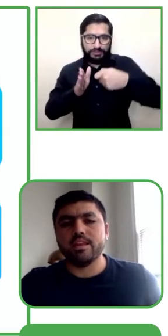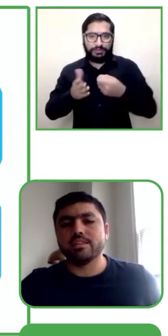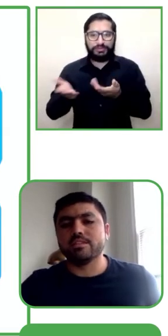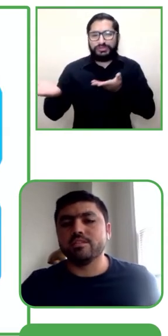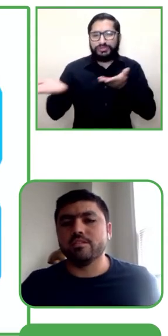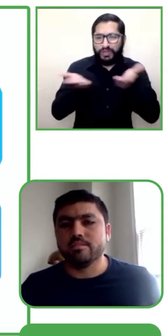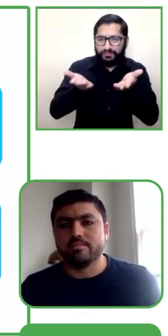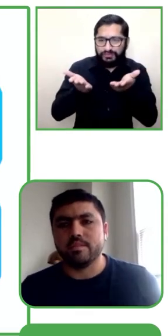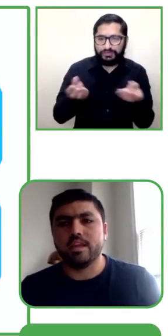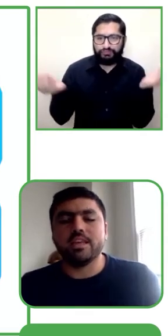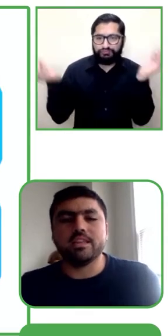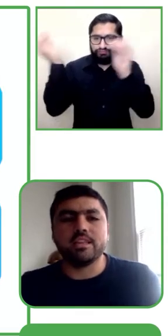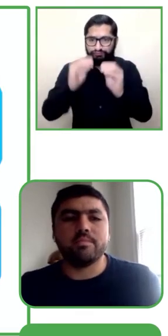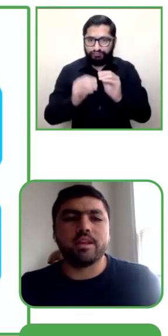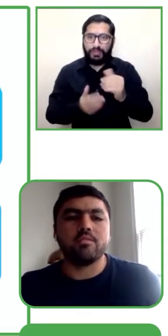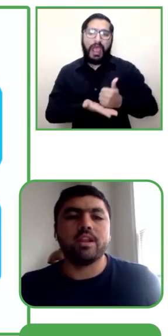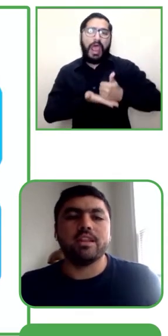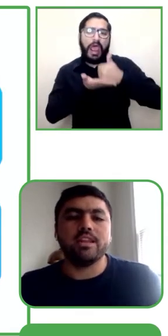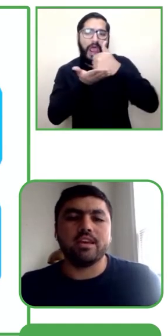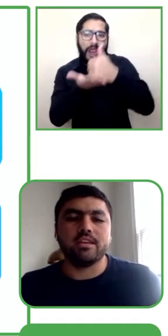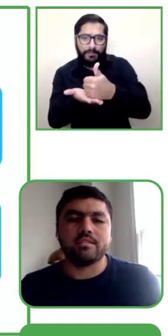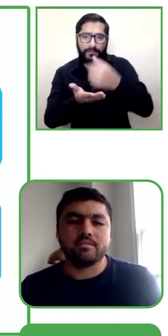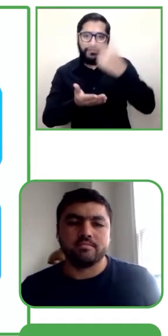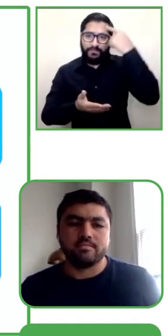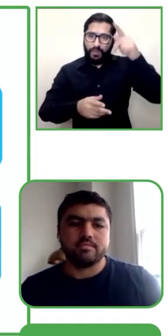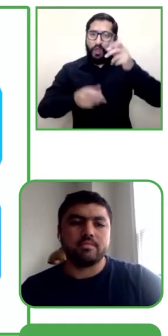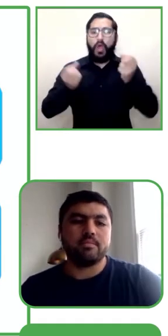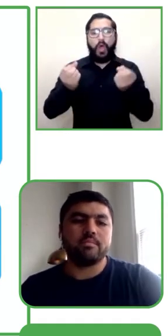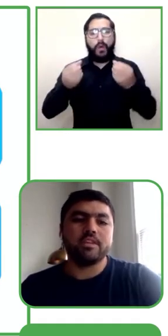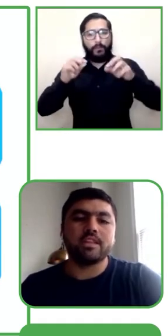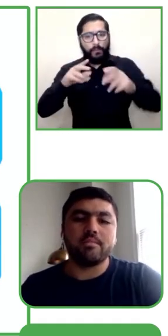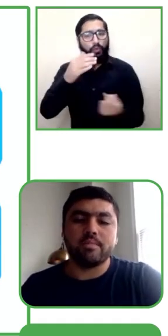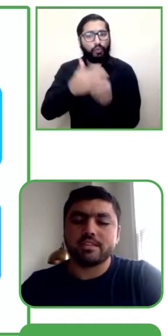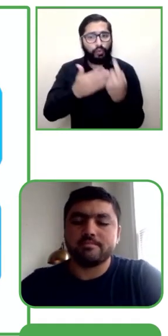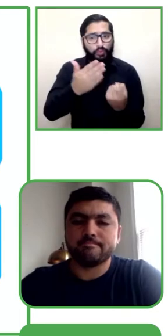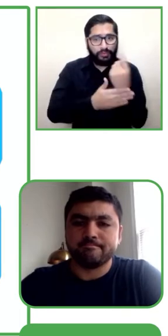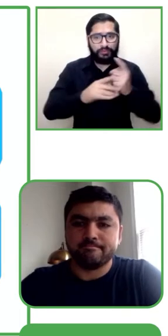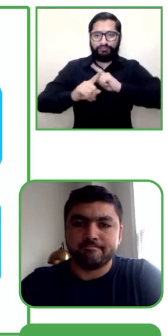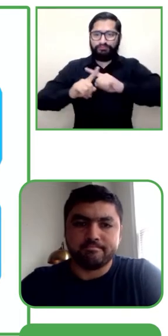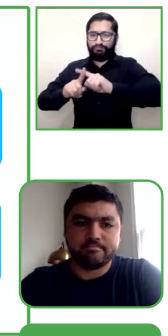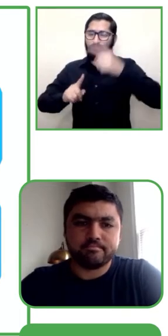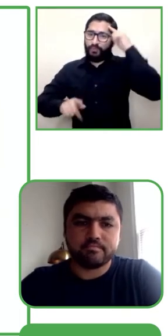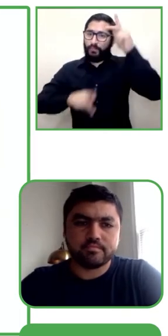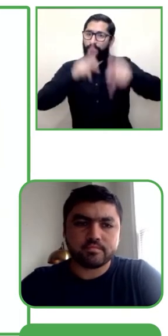la atención a clientes para comprar líneas para distintas empresas.